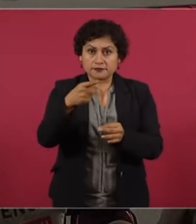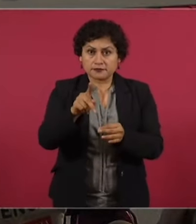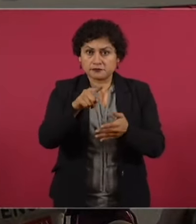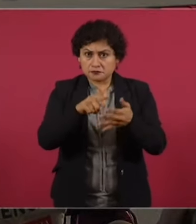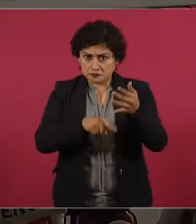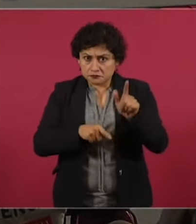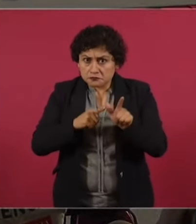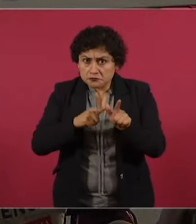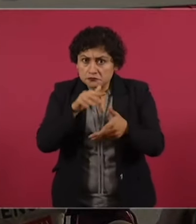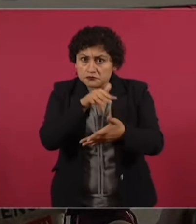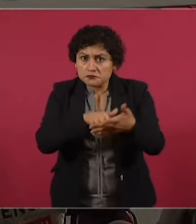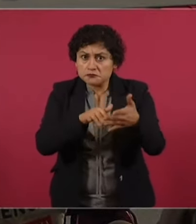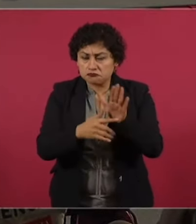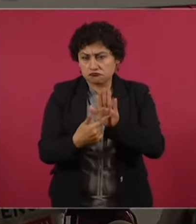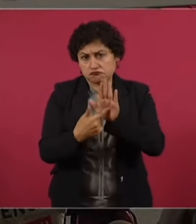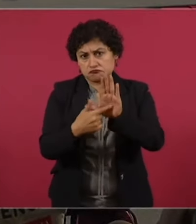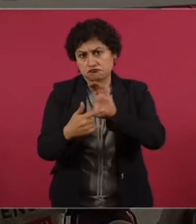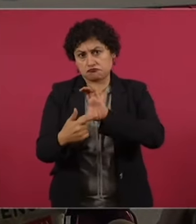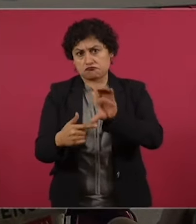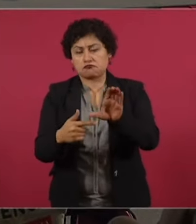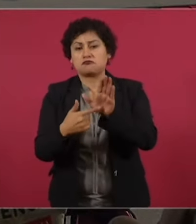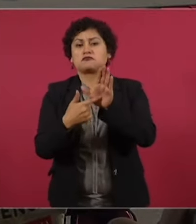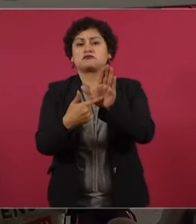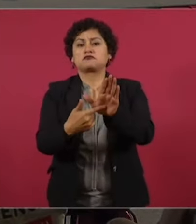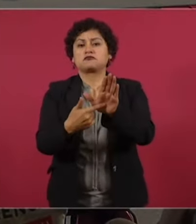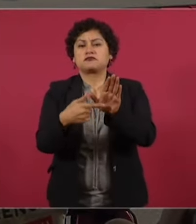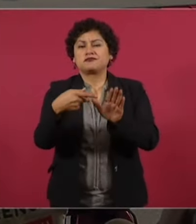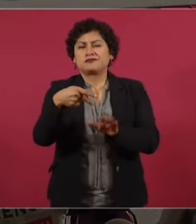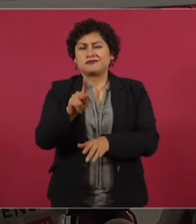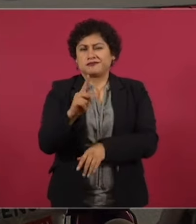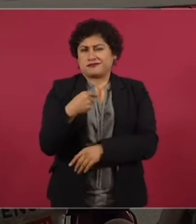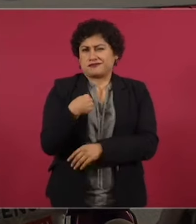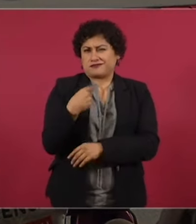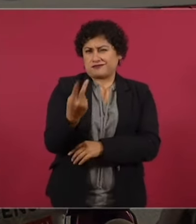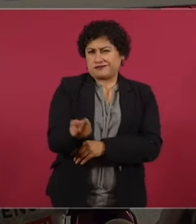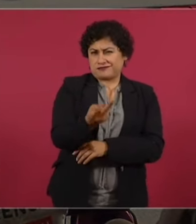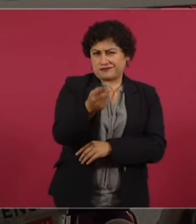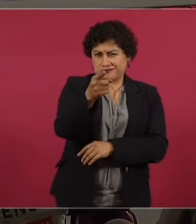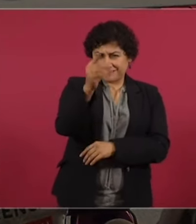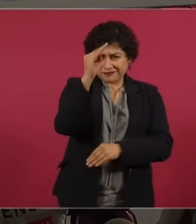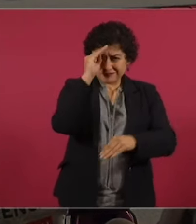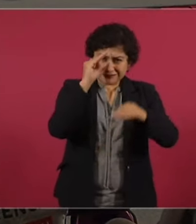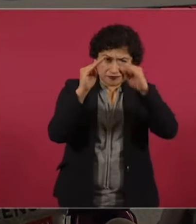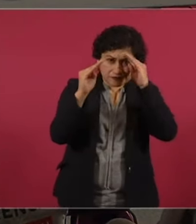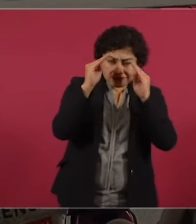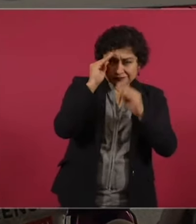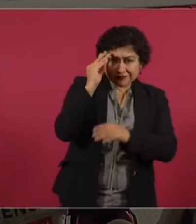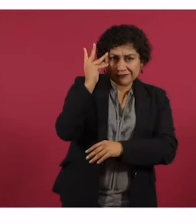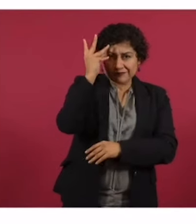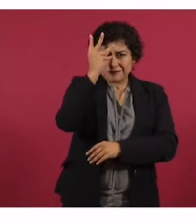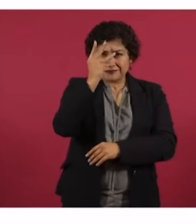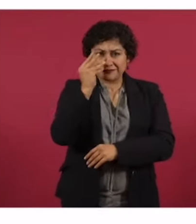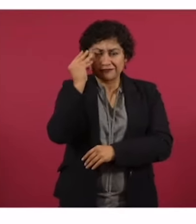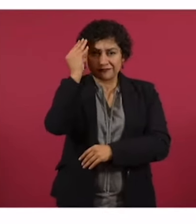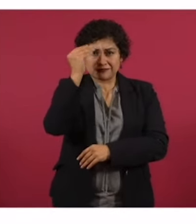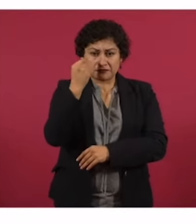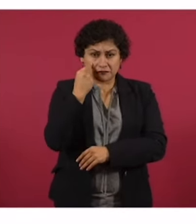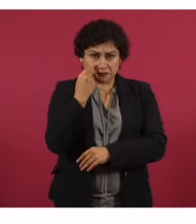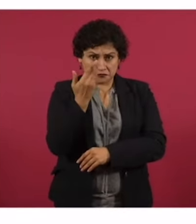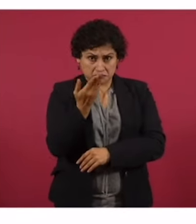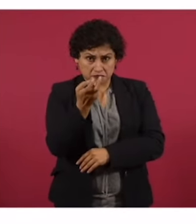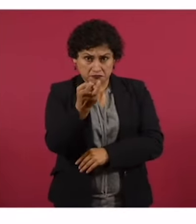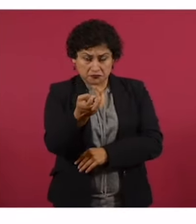parece demasiado bajo que se utilice esta mentira con fines político